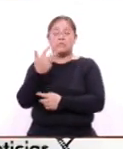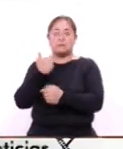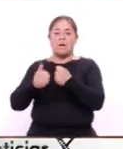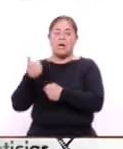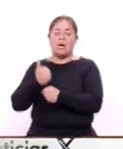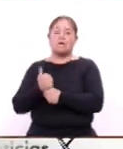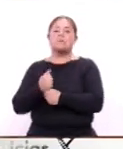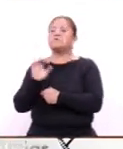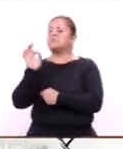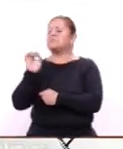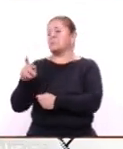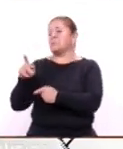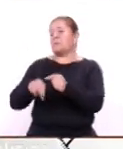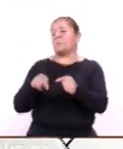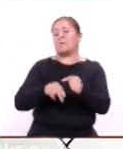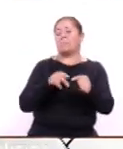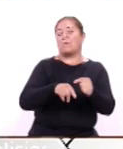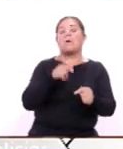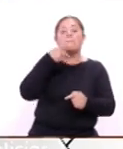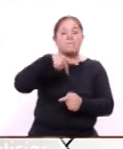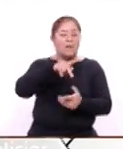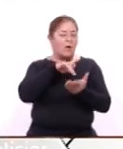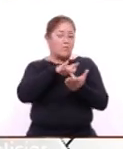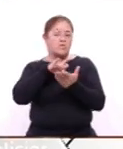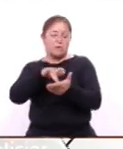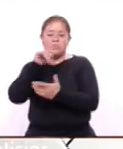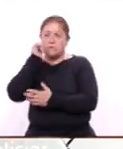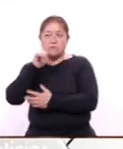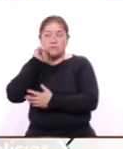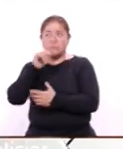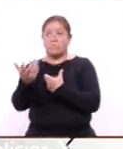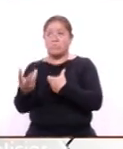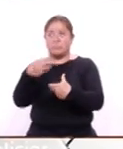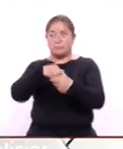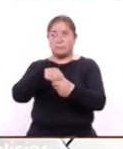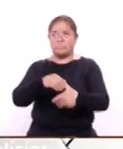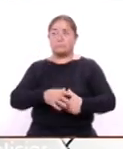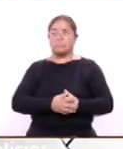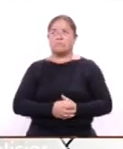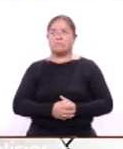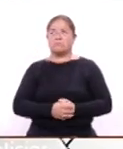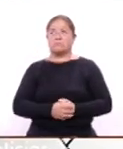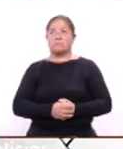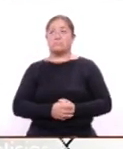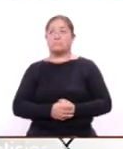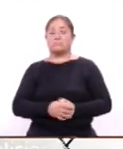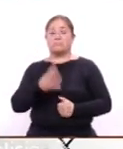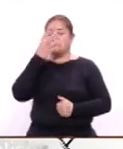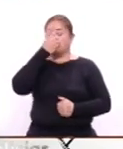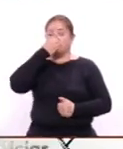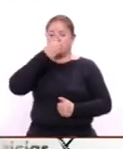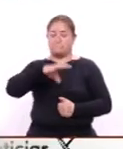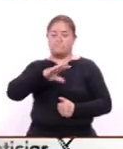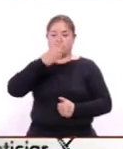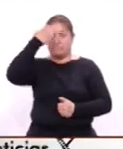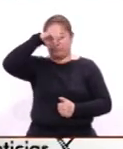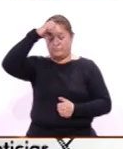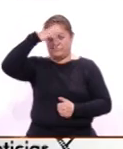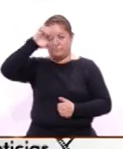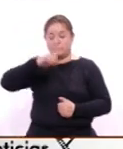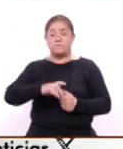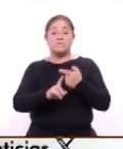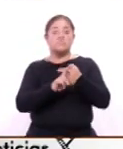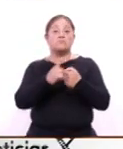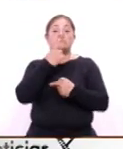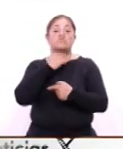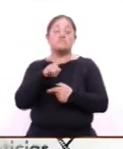intermitente pero siempre apoyando y siempre como parte de es maravillosa la experiencia Cruz Roja